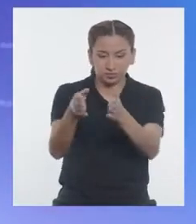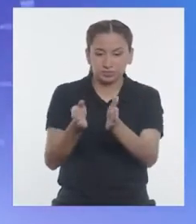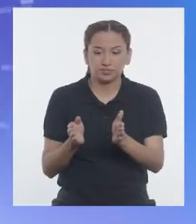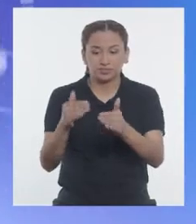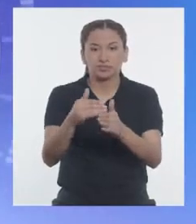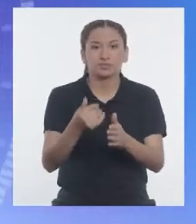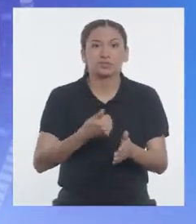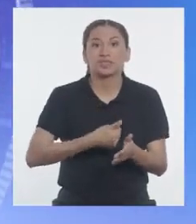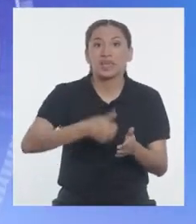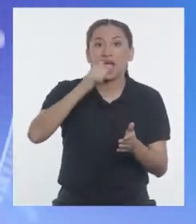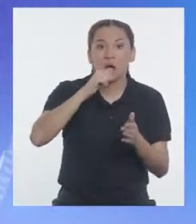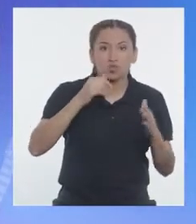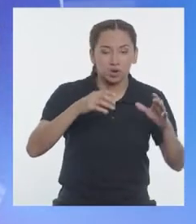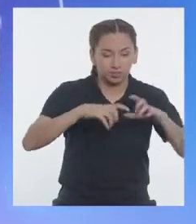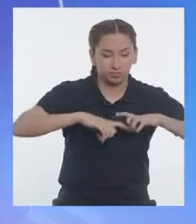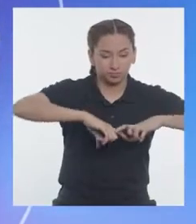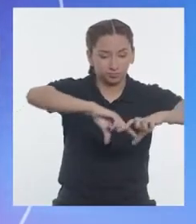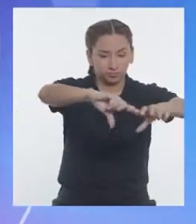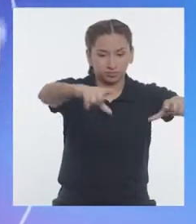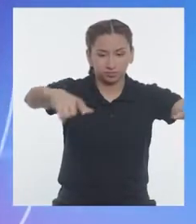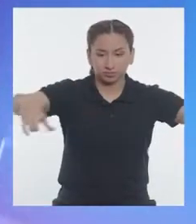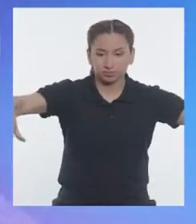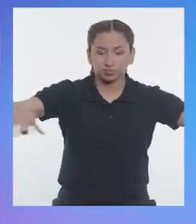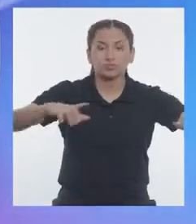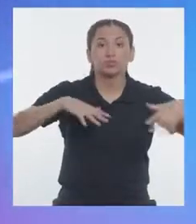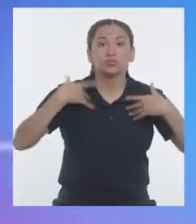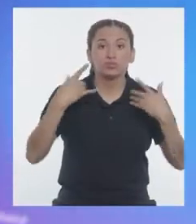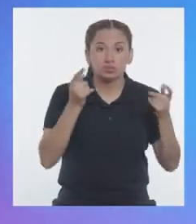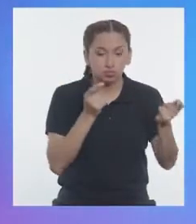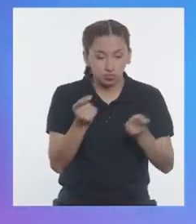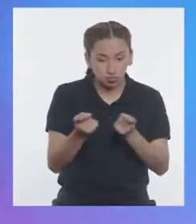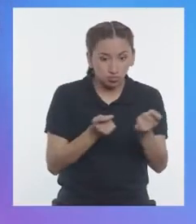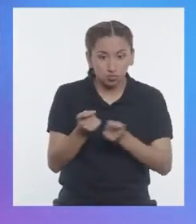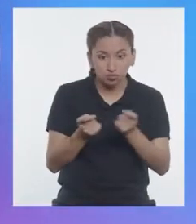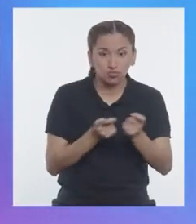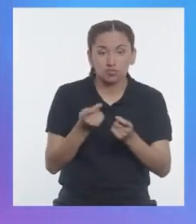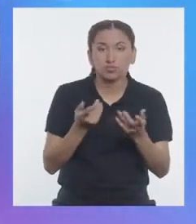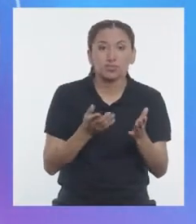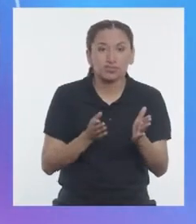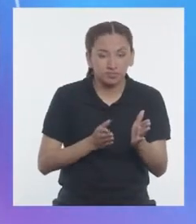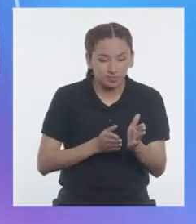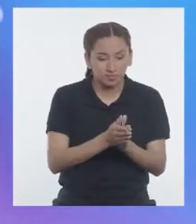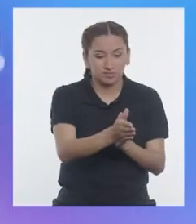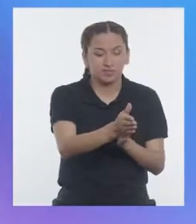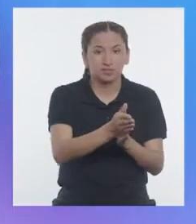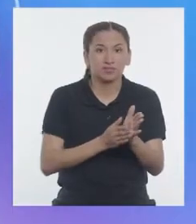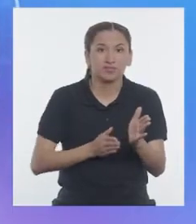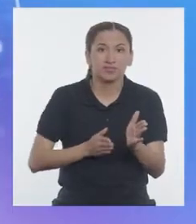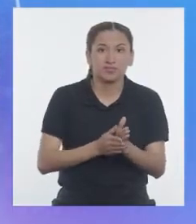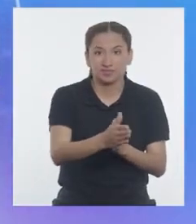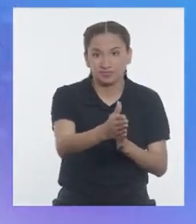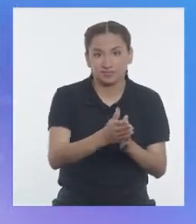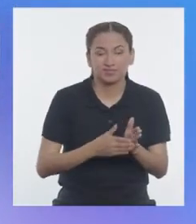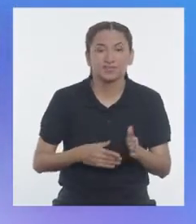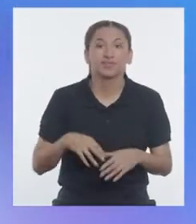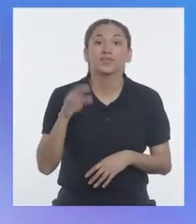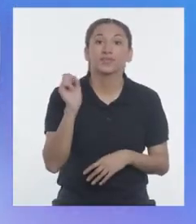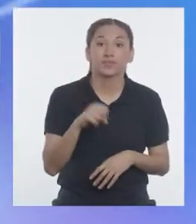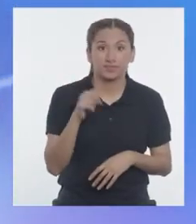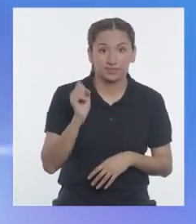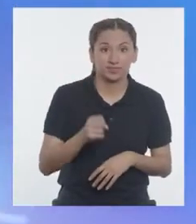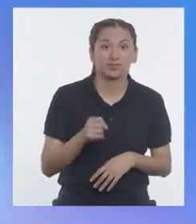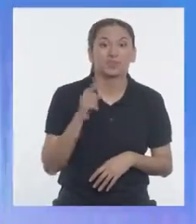rodeadas por canales de agua que pueden ser controlados a través de la entrada y salida del líquido.